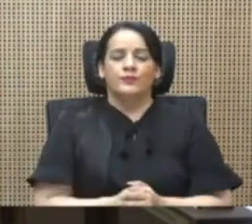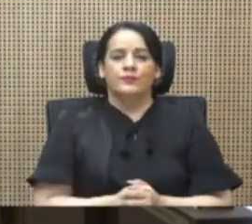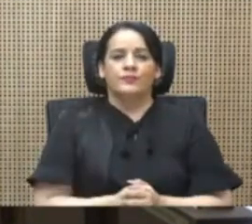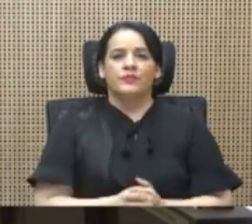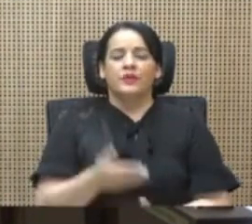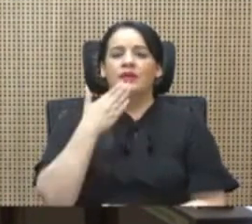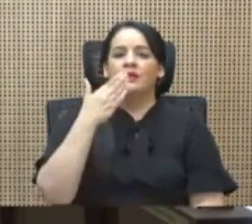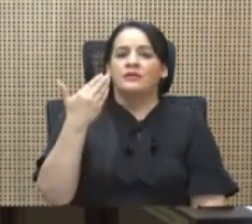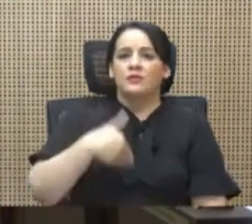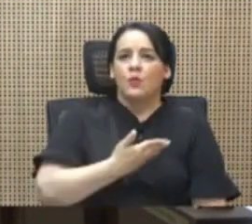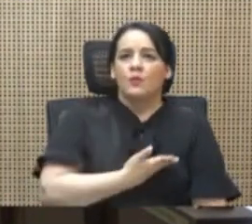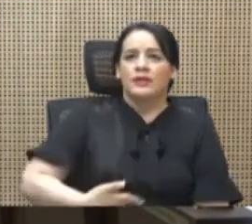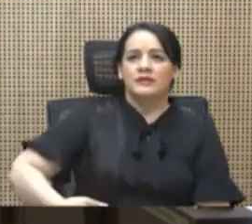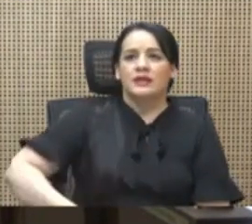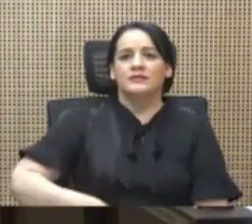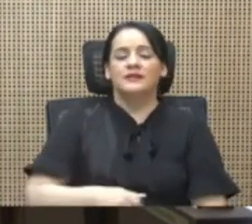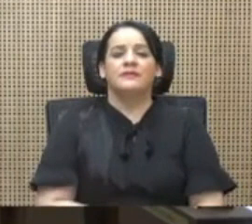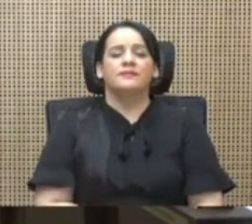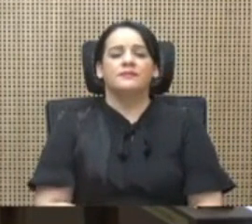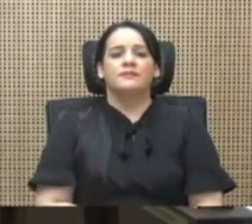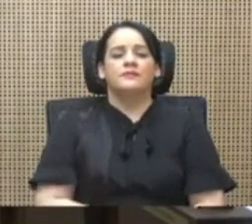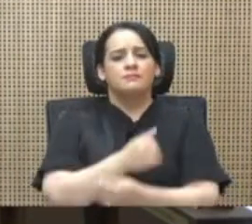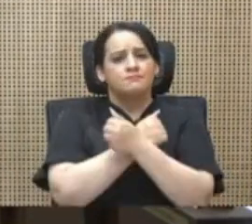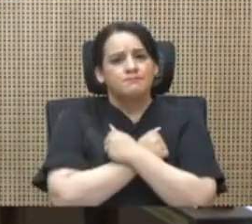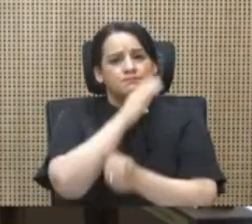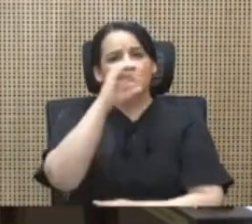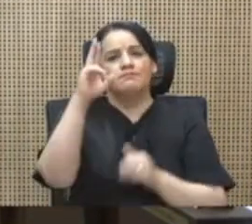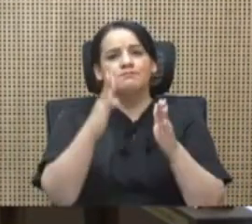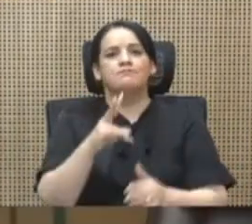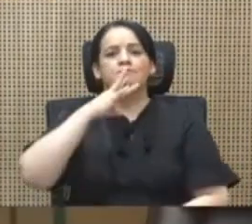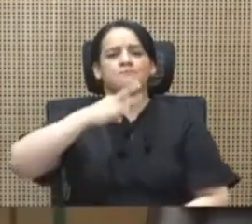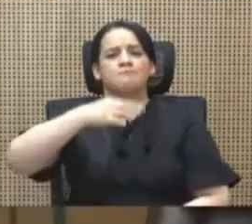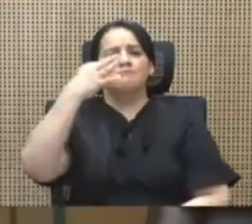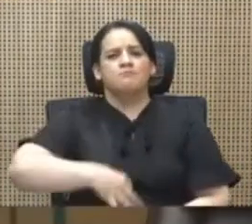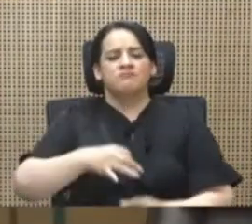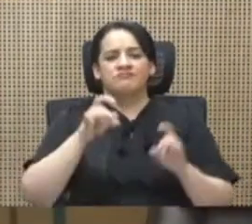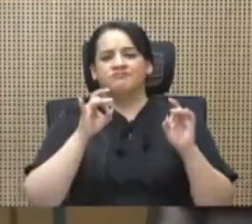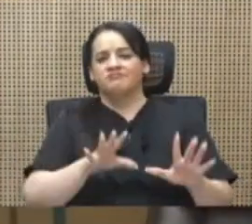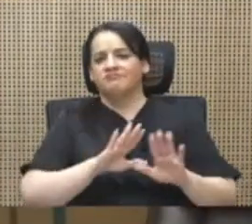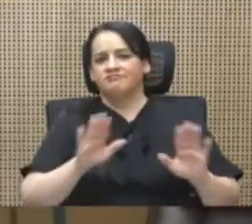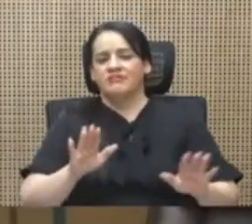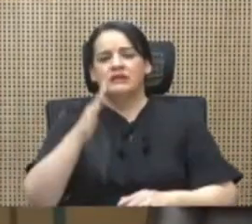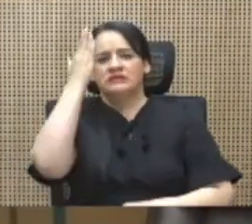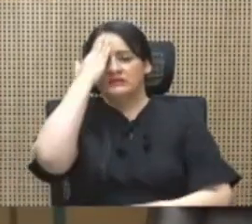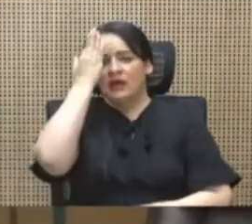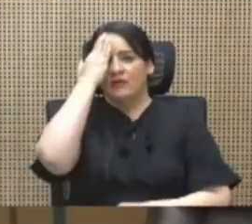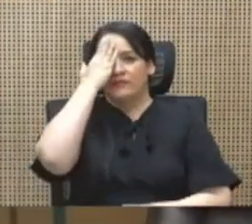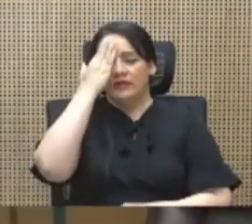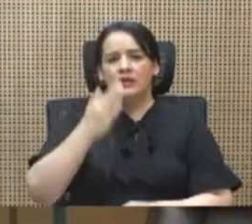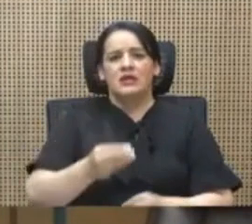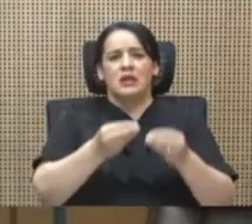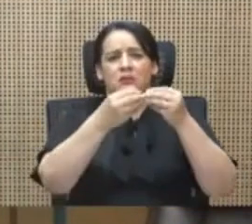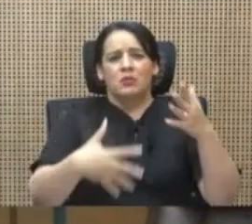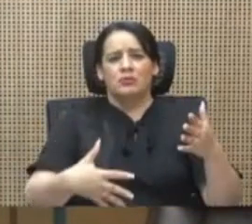Muchas gracias señor presidente. Estimados costarricenses, de verdad que es repugnante saber la red de